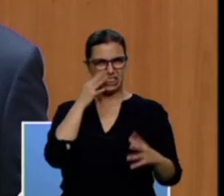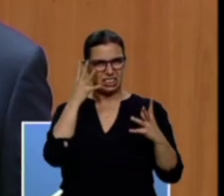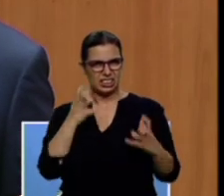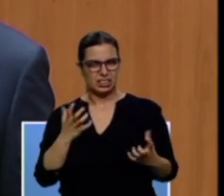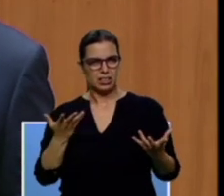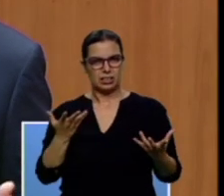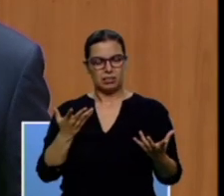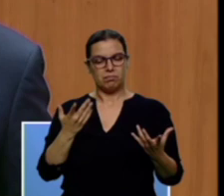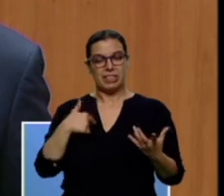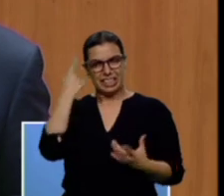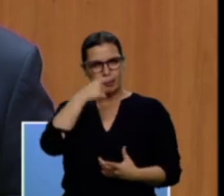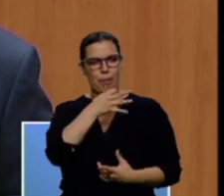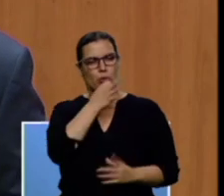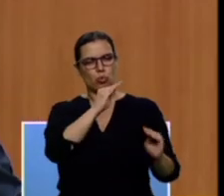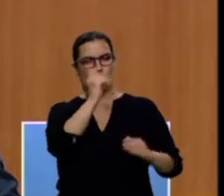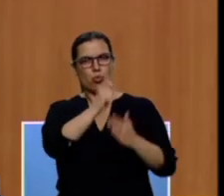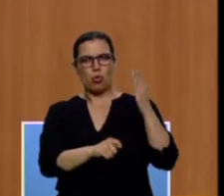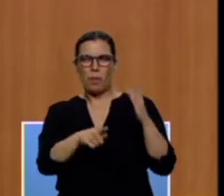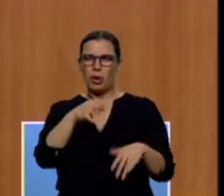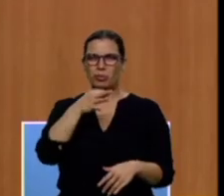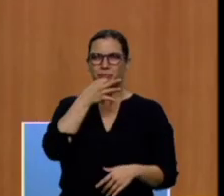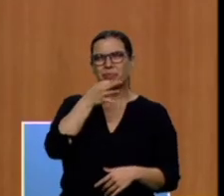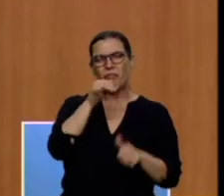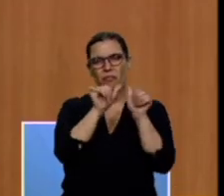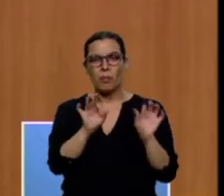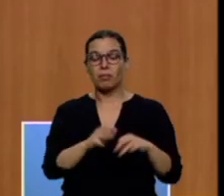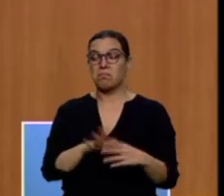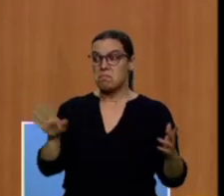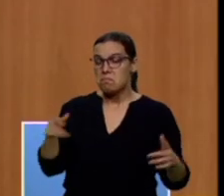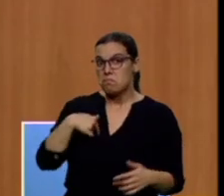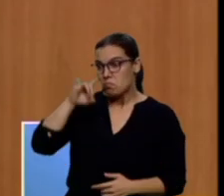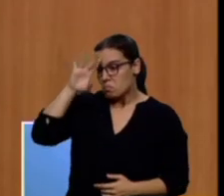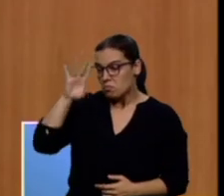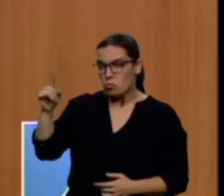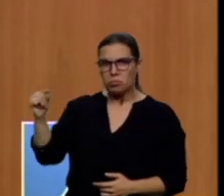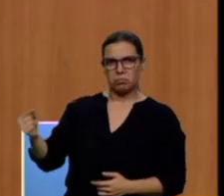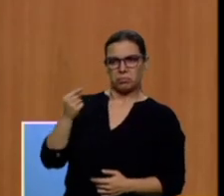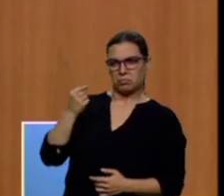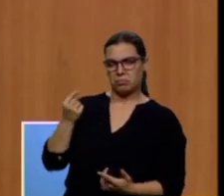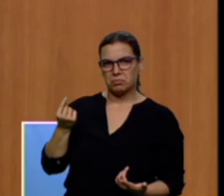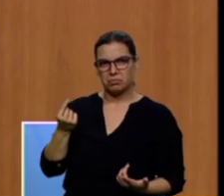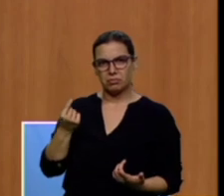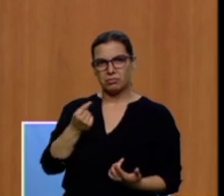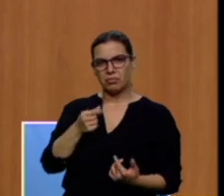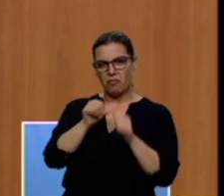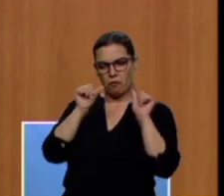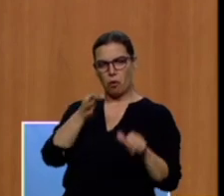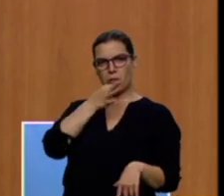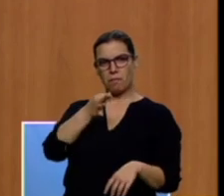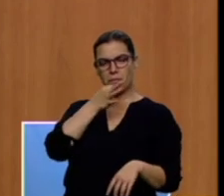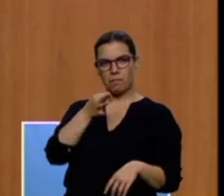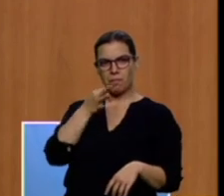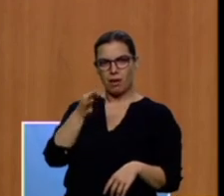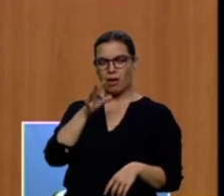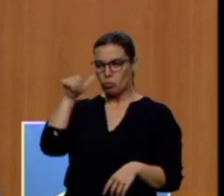discurso duro, pero no su tono. Lo que nunca imaginé es que usted me iba a reprochar a mí mi tono después del discurso que nos ha dado esta